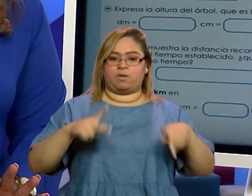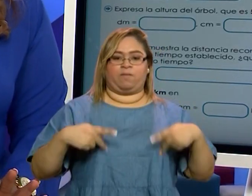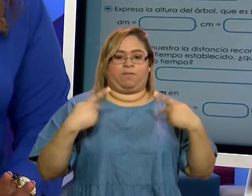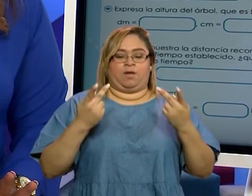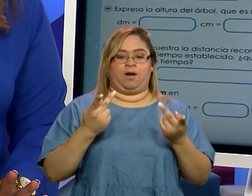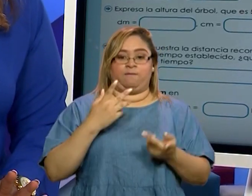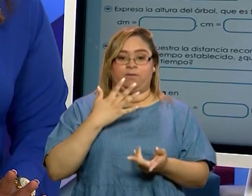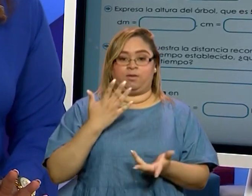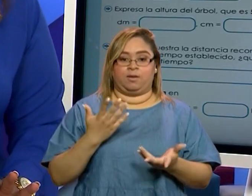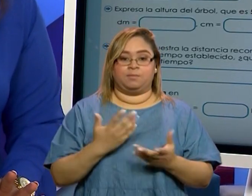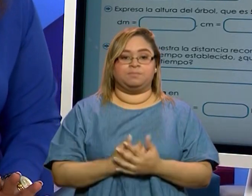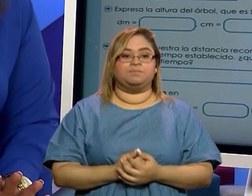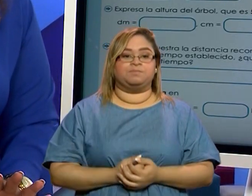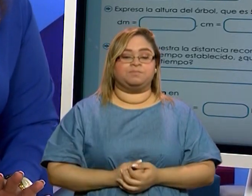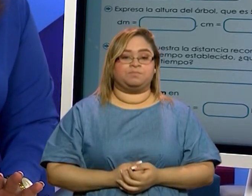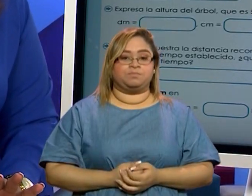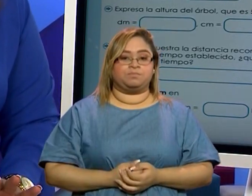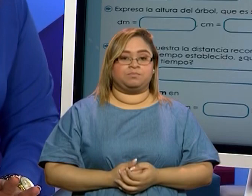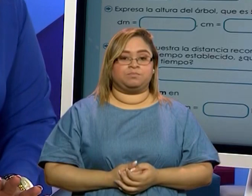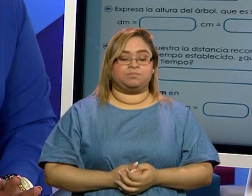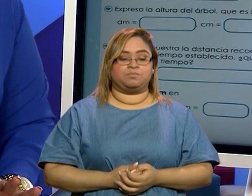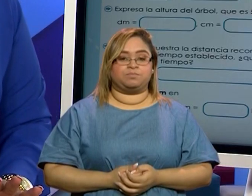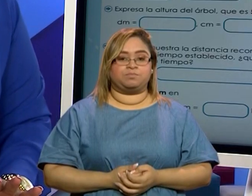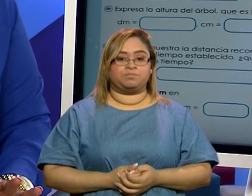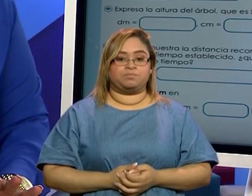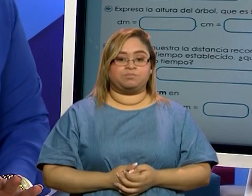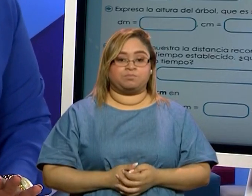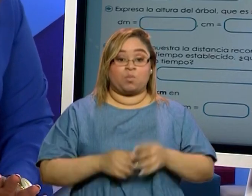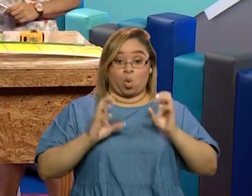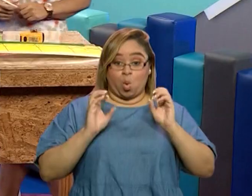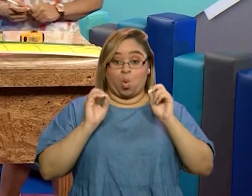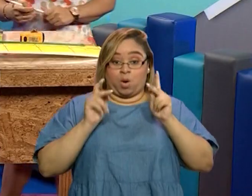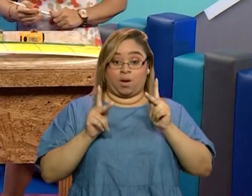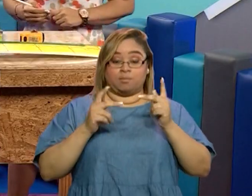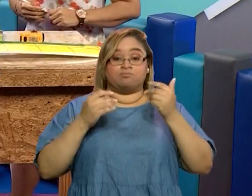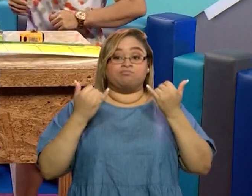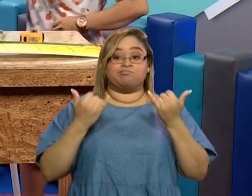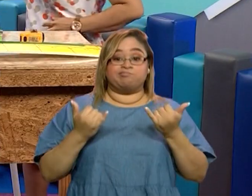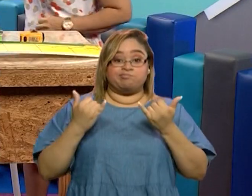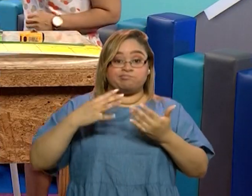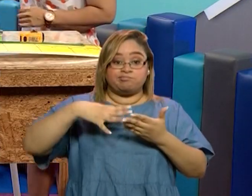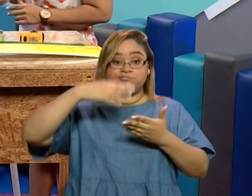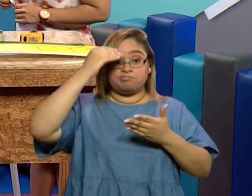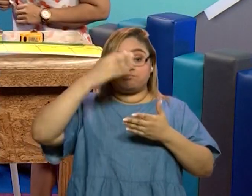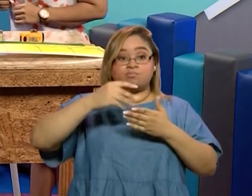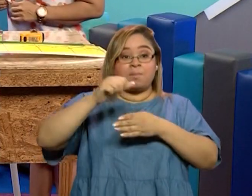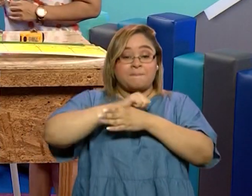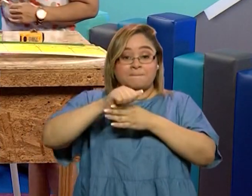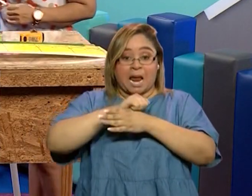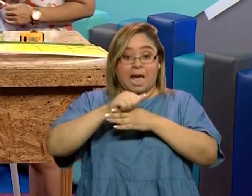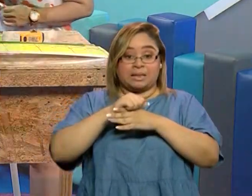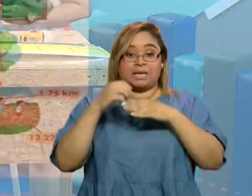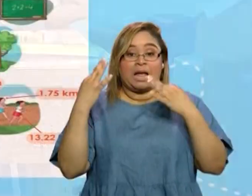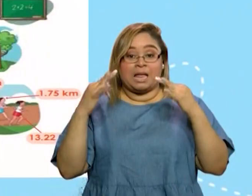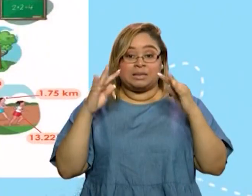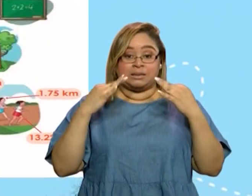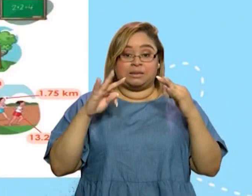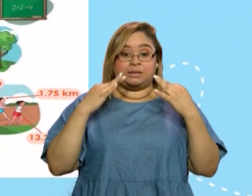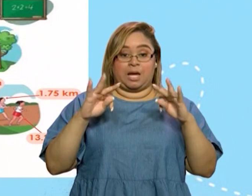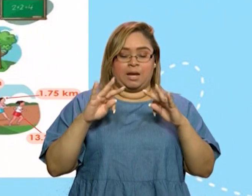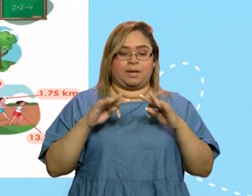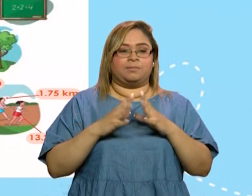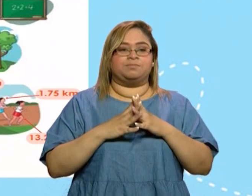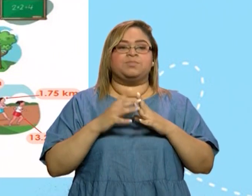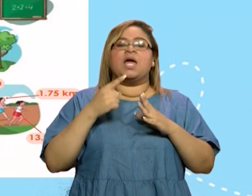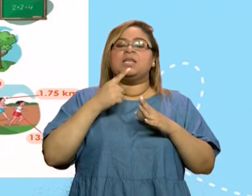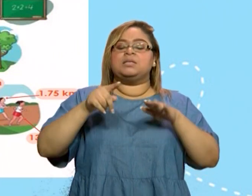mucho más funcionales para ellos. entonces vemos aquí en la práctica ya la tenemos en pantalla y dice la longitud de